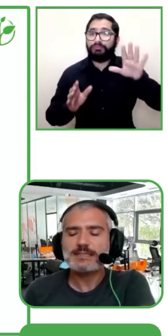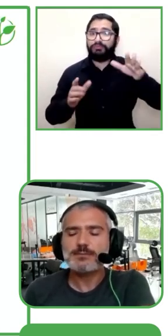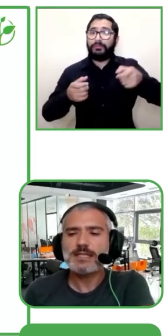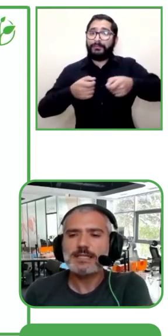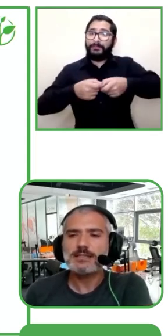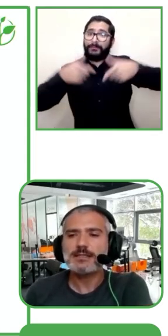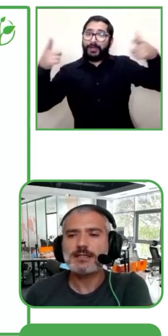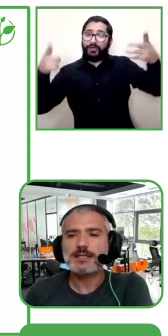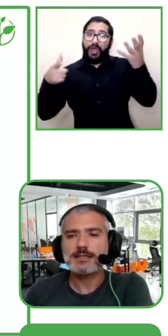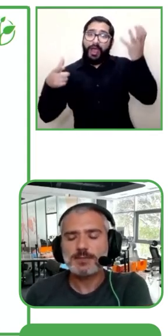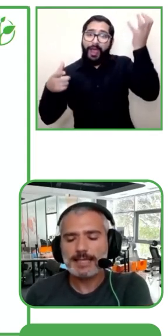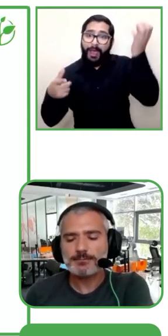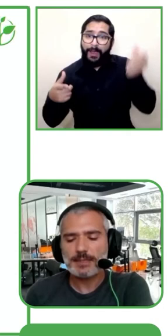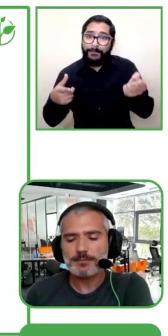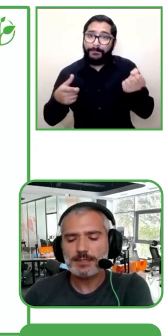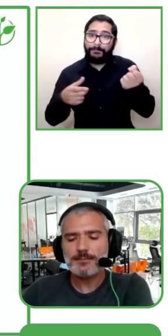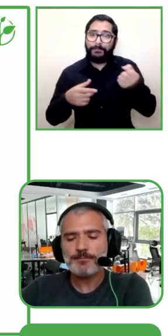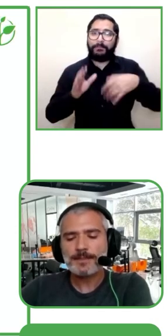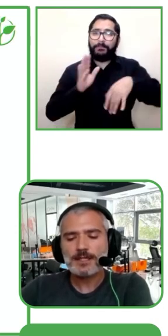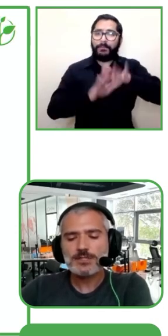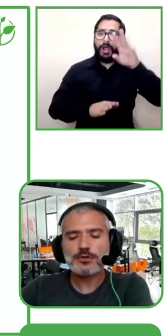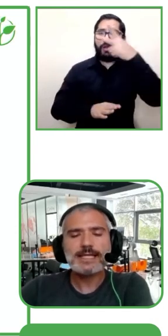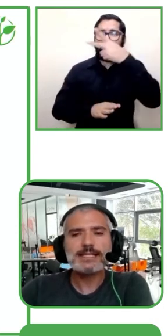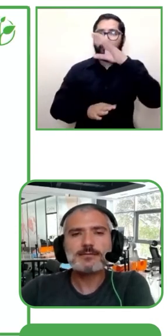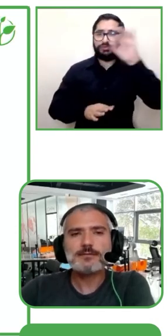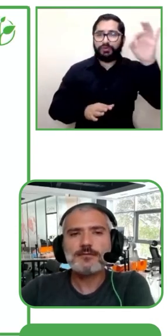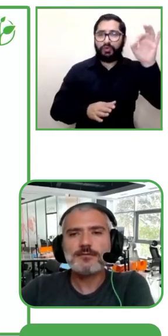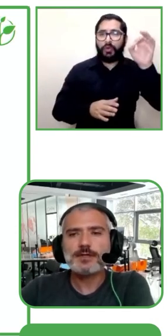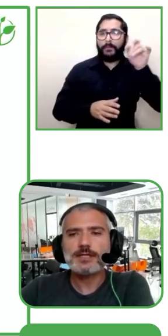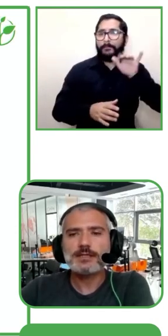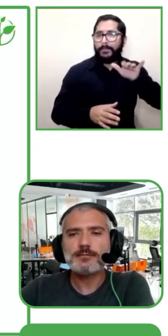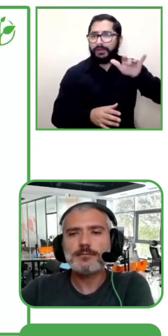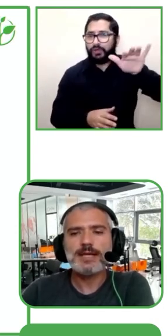discapacidad visual y alrededor de 6 millones